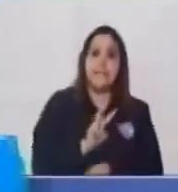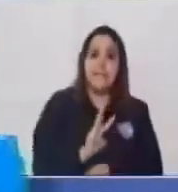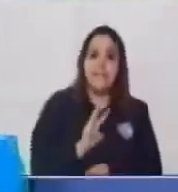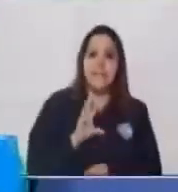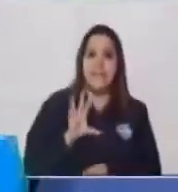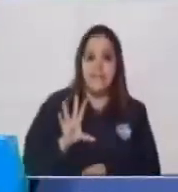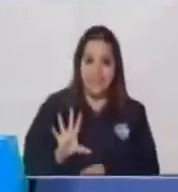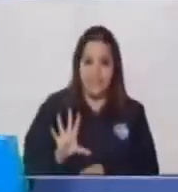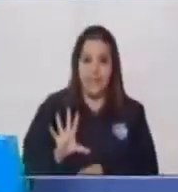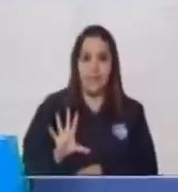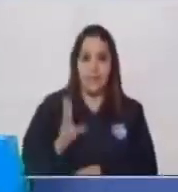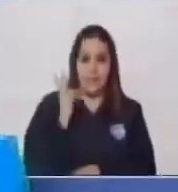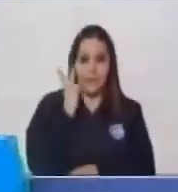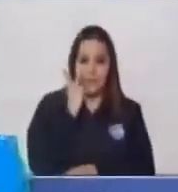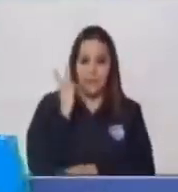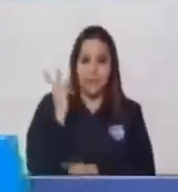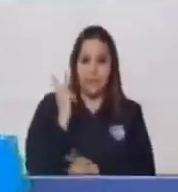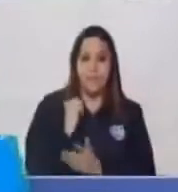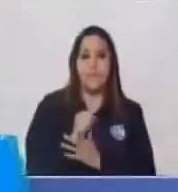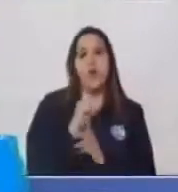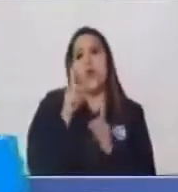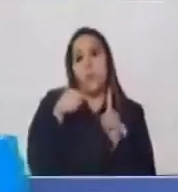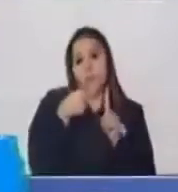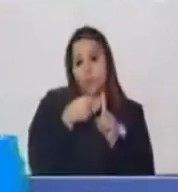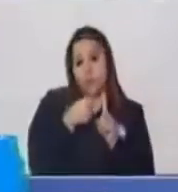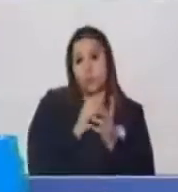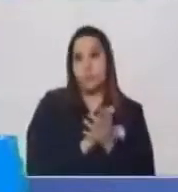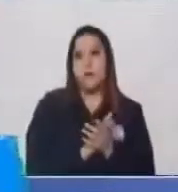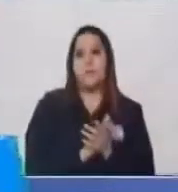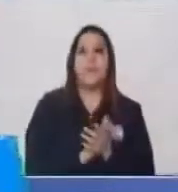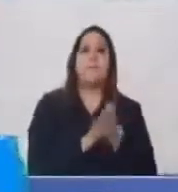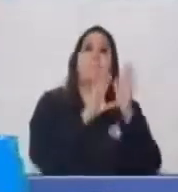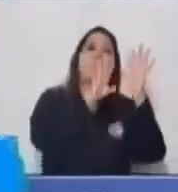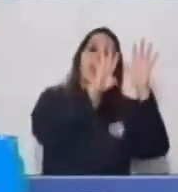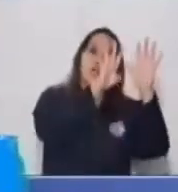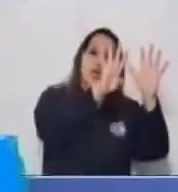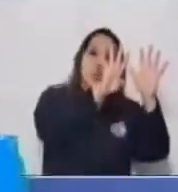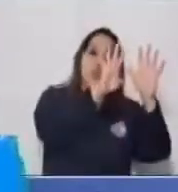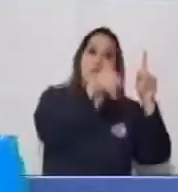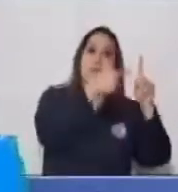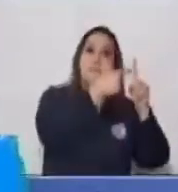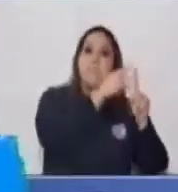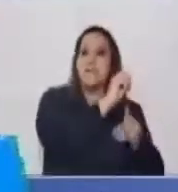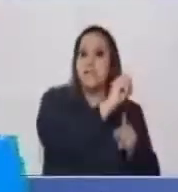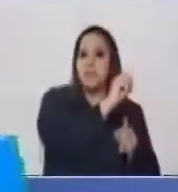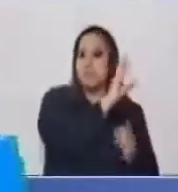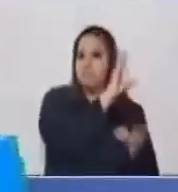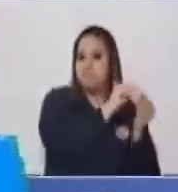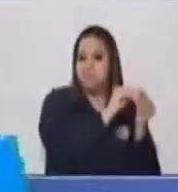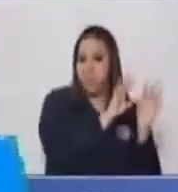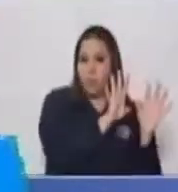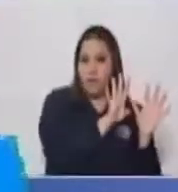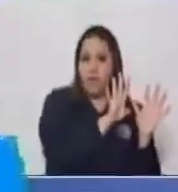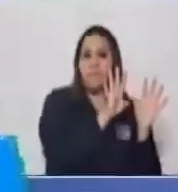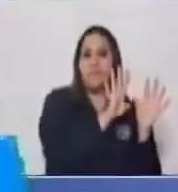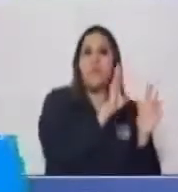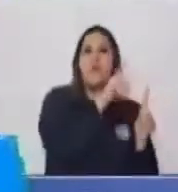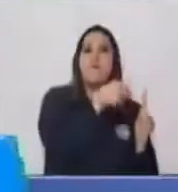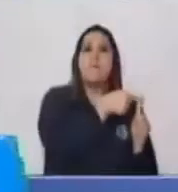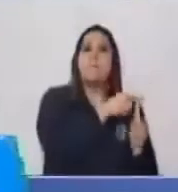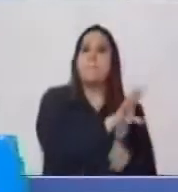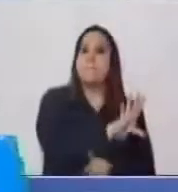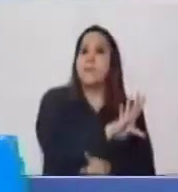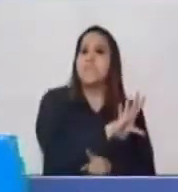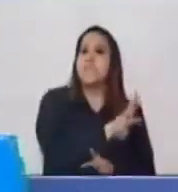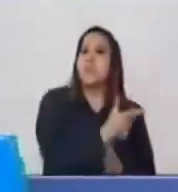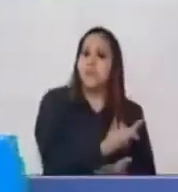Muy bien Ahora sumemos 9 más 0 9 9 más 5